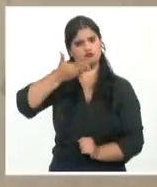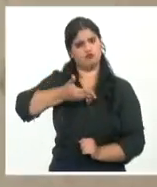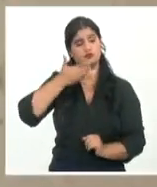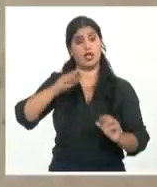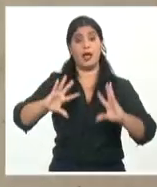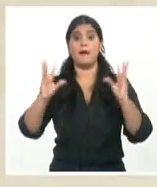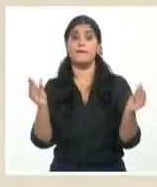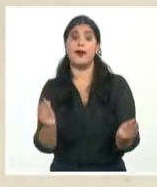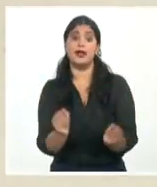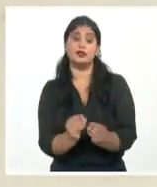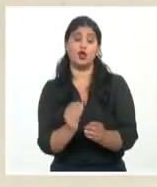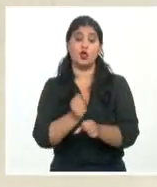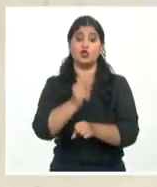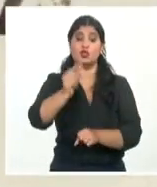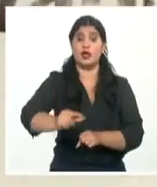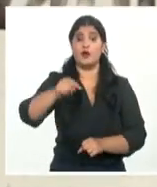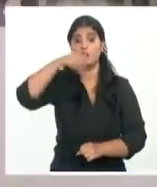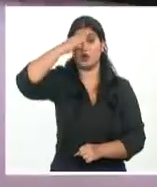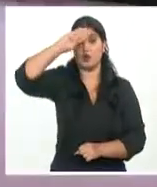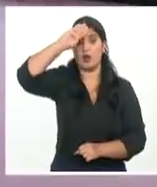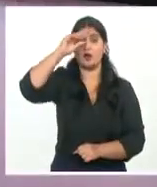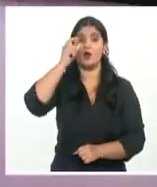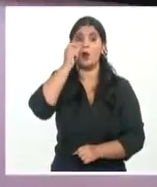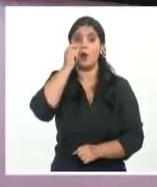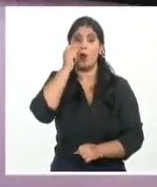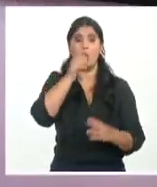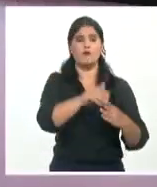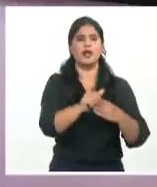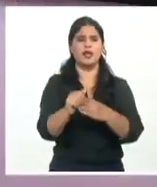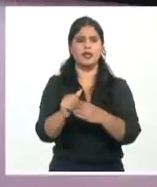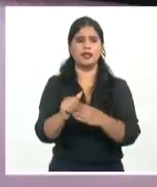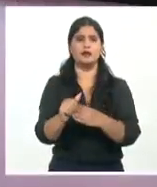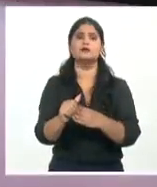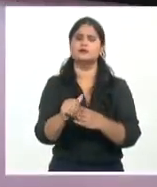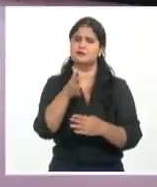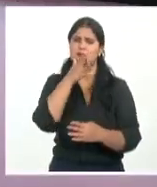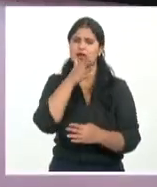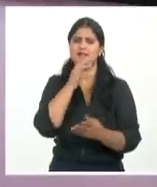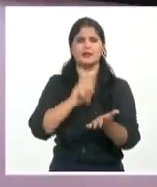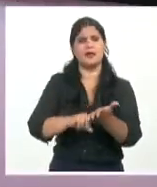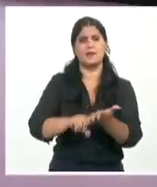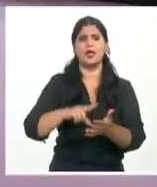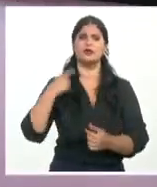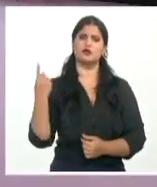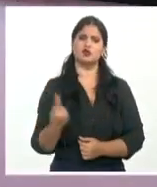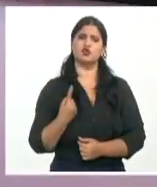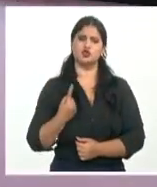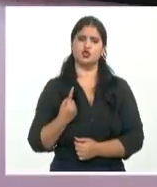trabajadores cubanos como un padre y para los revolucionarios un hermano entrañable.